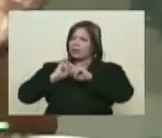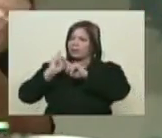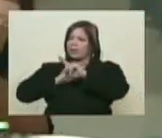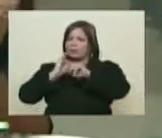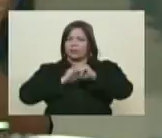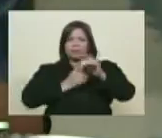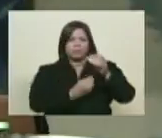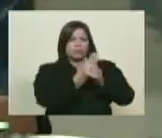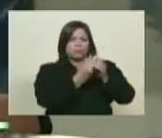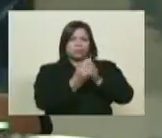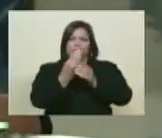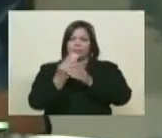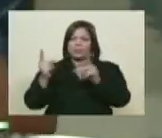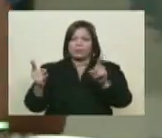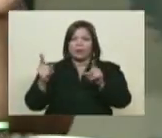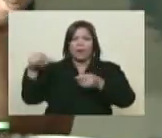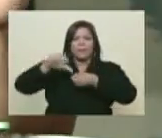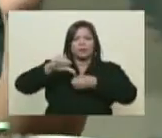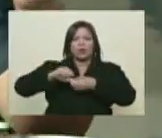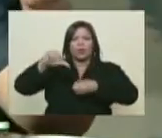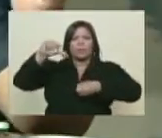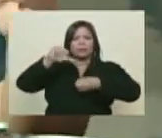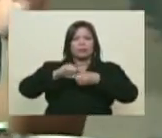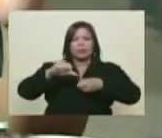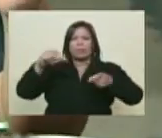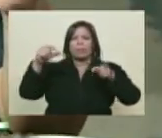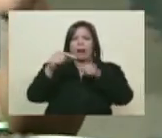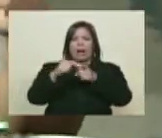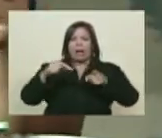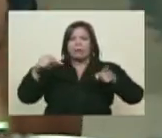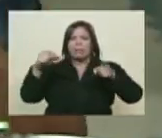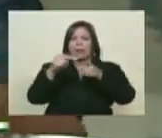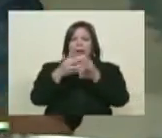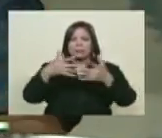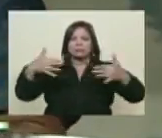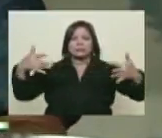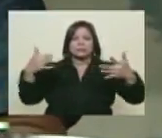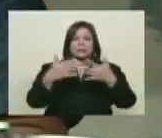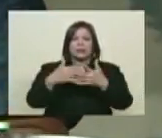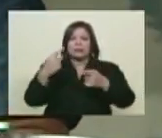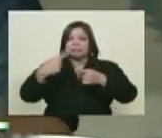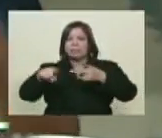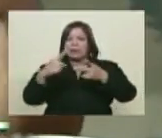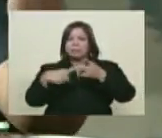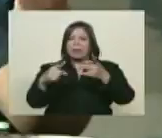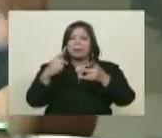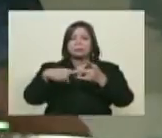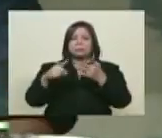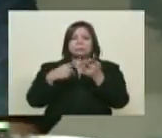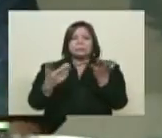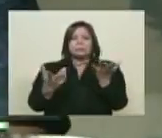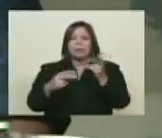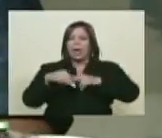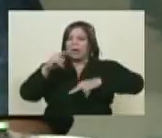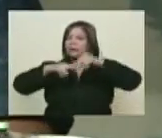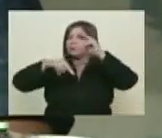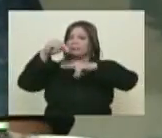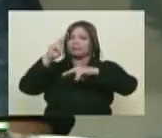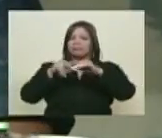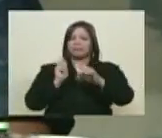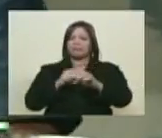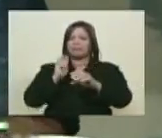construyeron a partir del petróleo. Palabras, sinónimos, silogismos, la construcción, la arquitectura